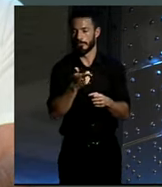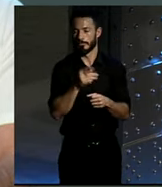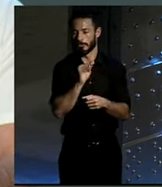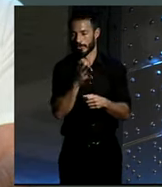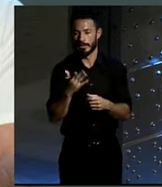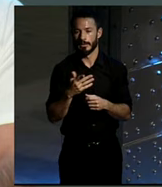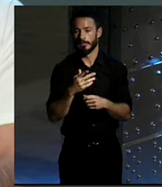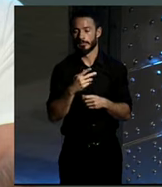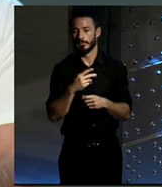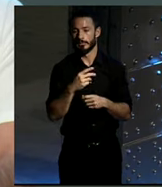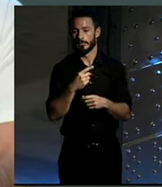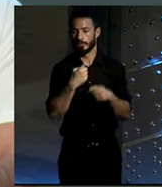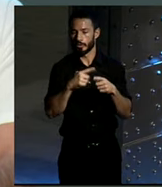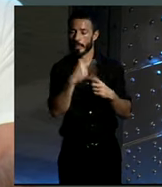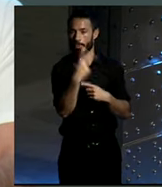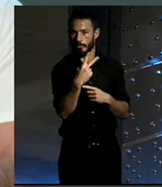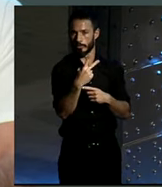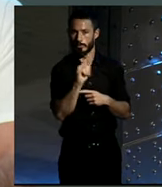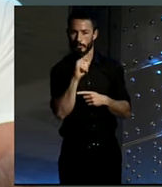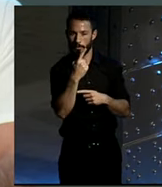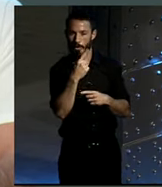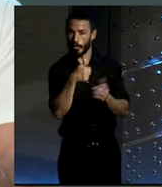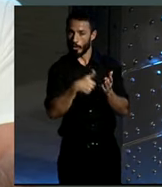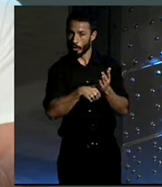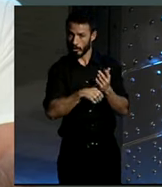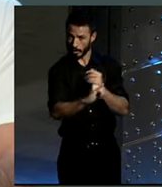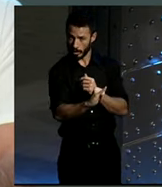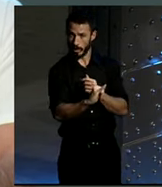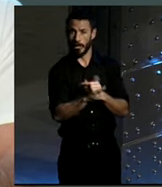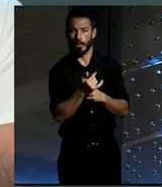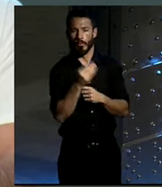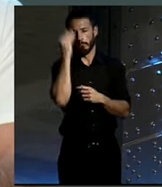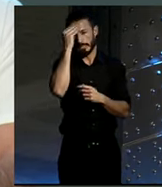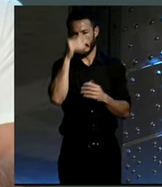Dos cosas. ¿Tenéis carne de conducir o estáis pensando en sacaroslo?